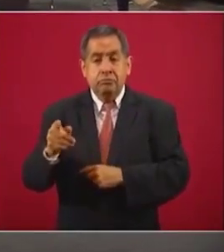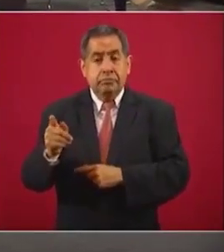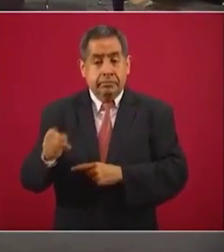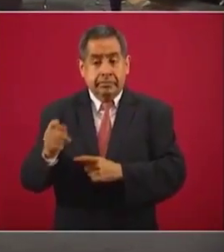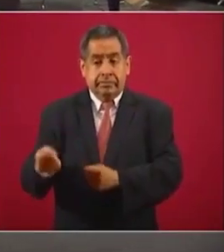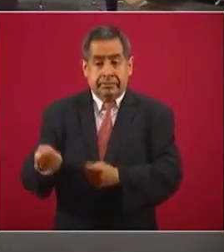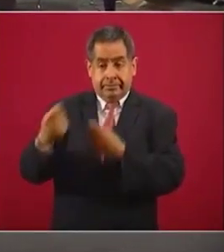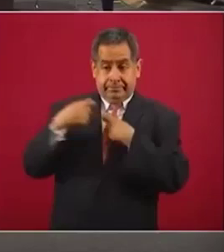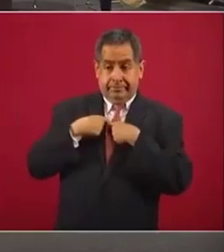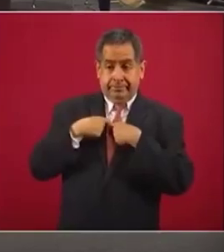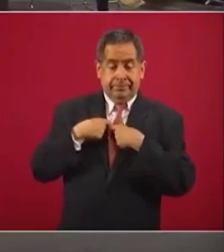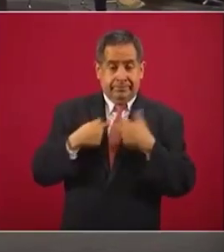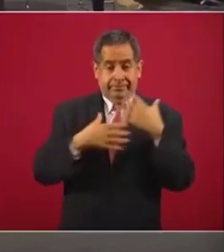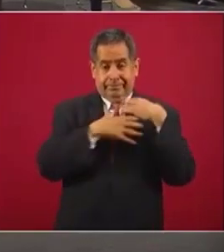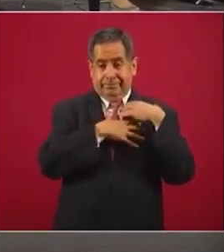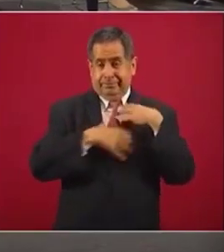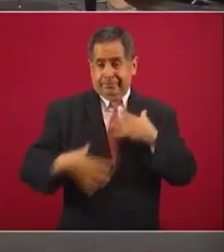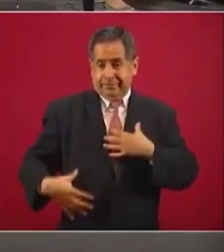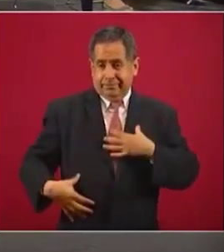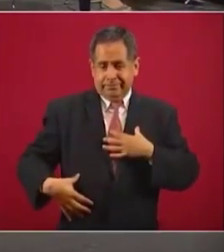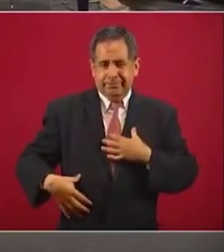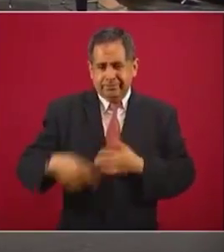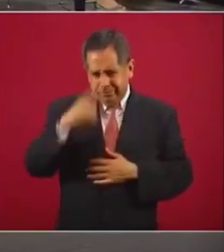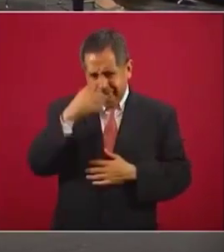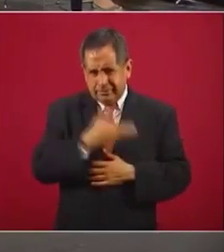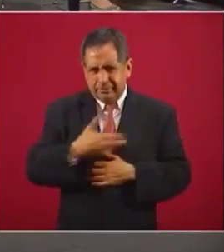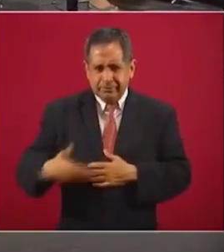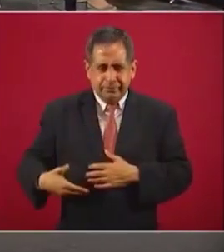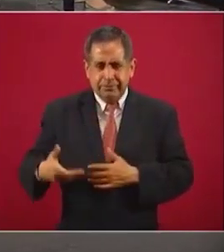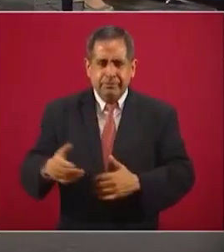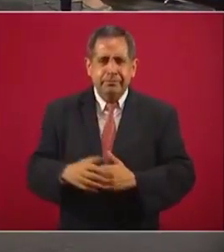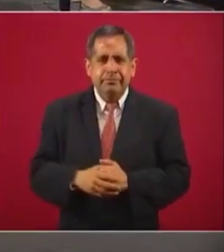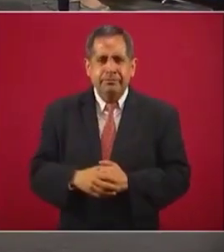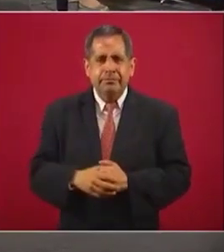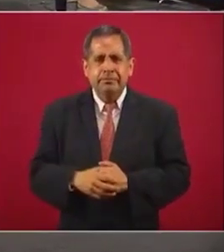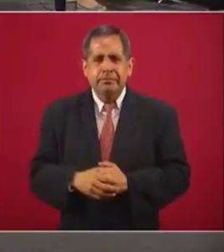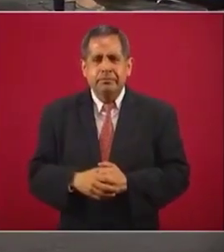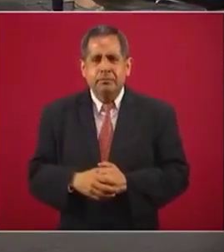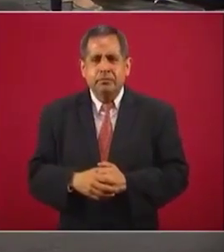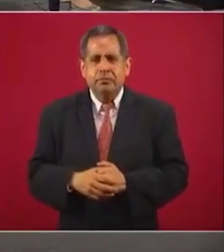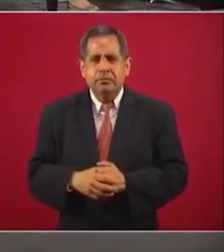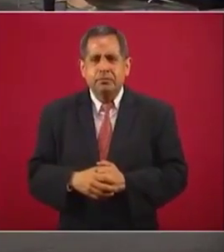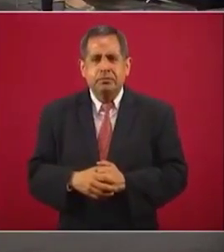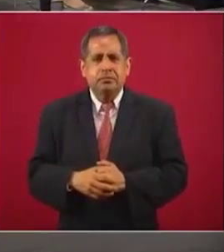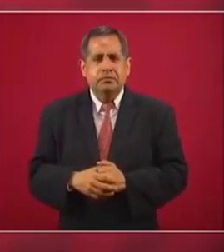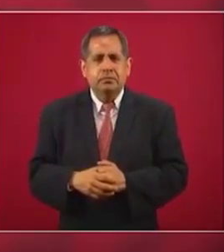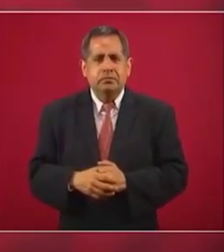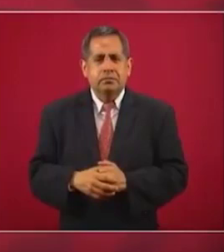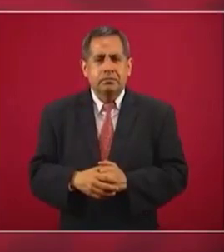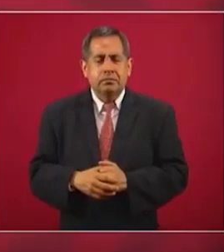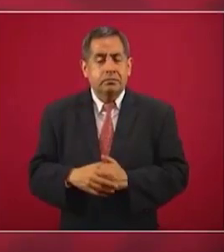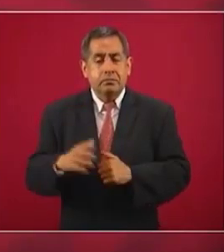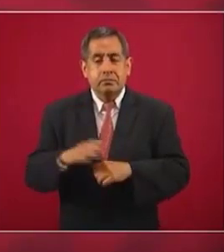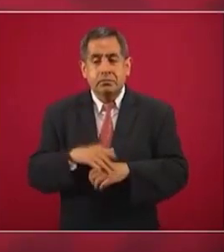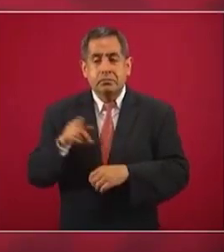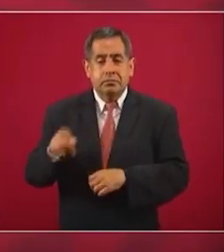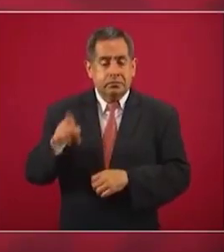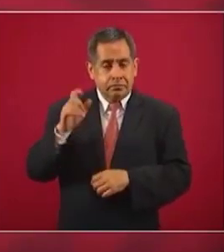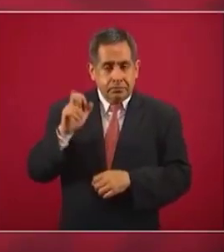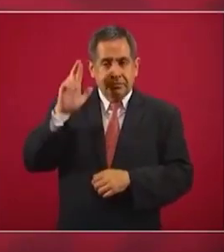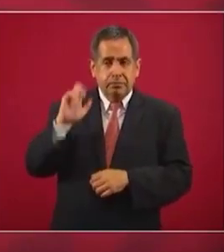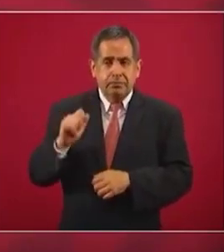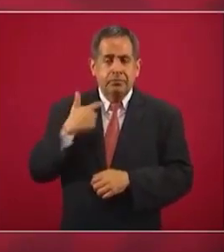presidencial, porque era el presidente